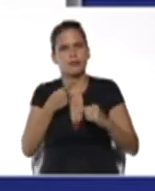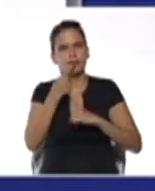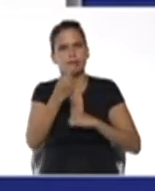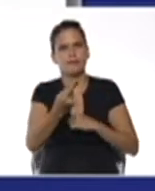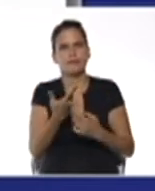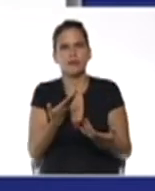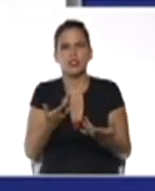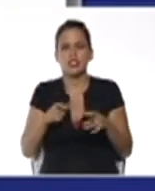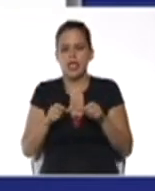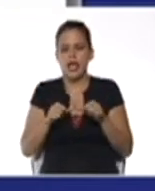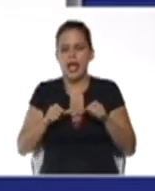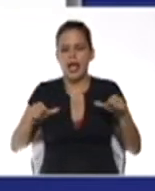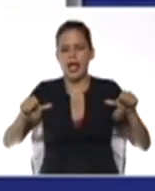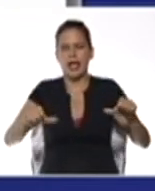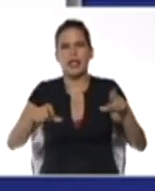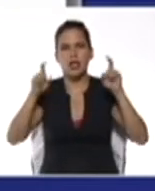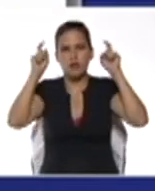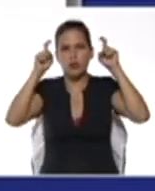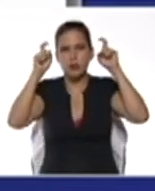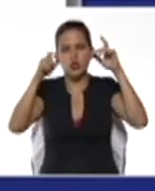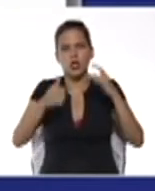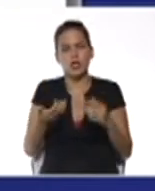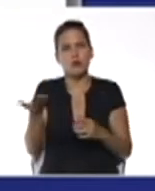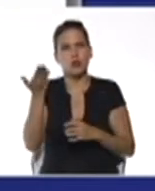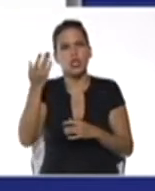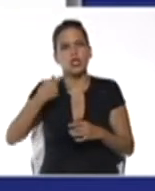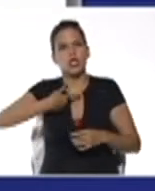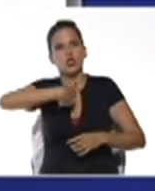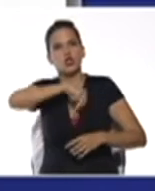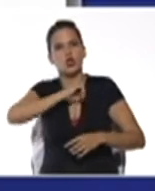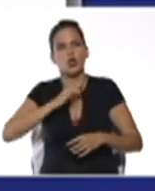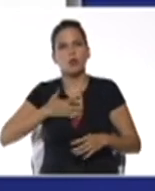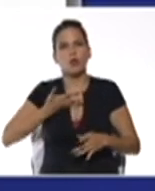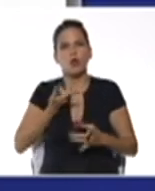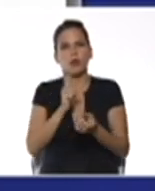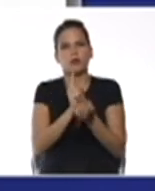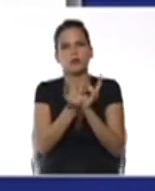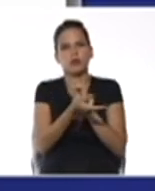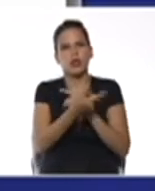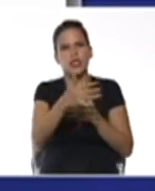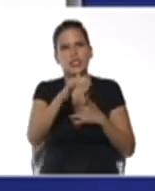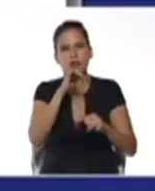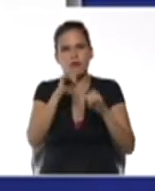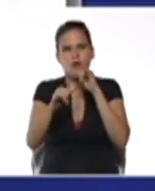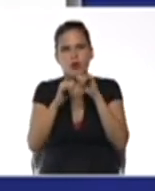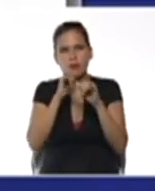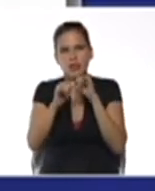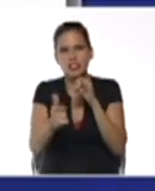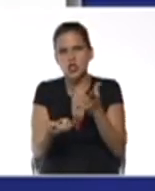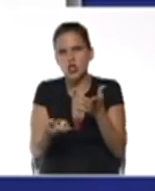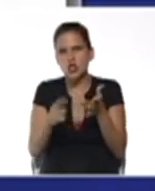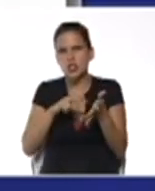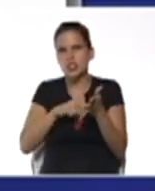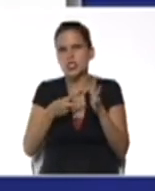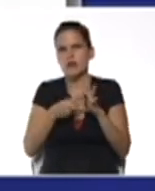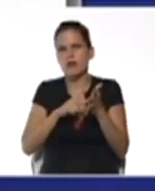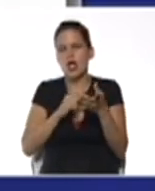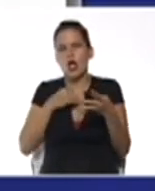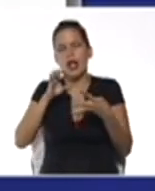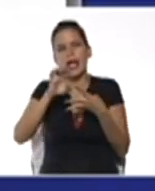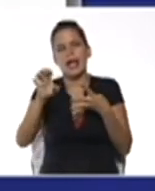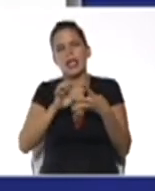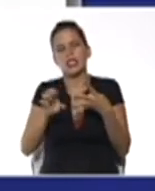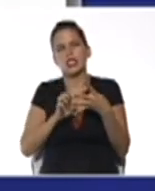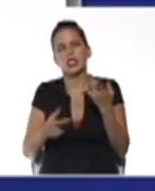a esa área de formación es bien importante que nosotros podamos adaptar esos contenidos conceptuales a las características